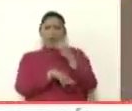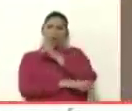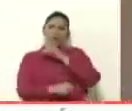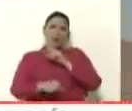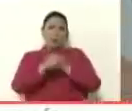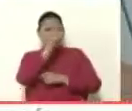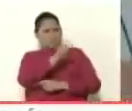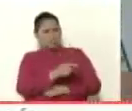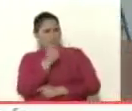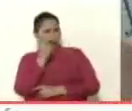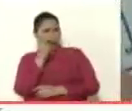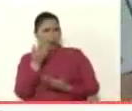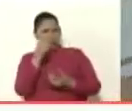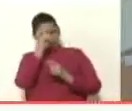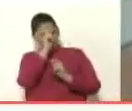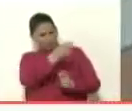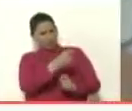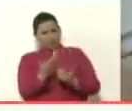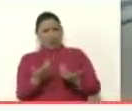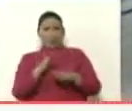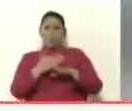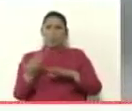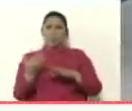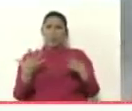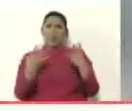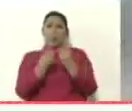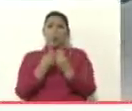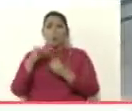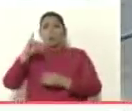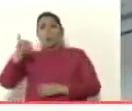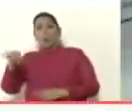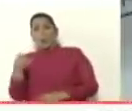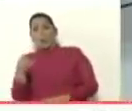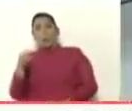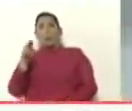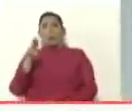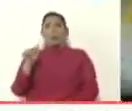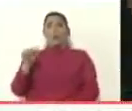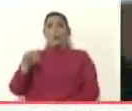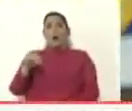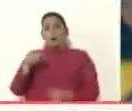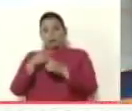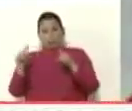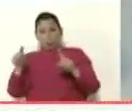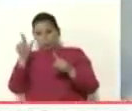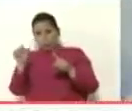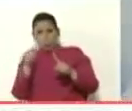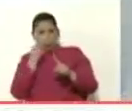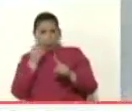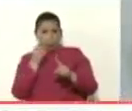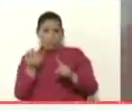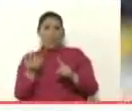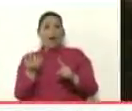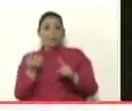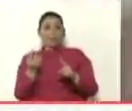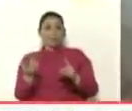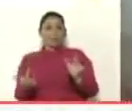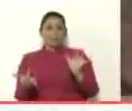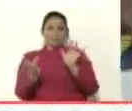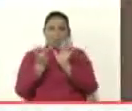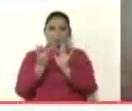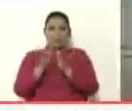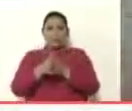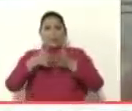que fue designado porque junto con Juan Carlos Gutiérrez está relacionado con el